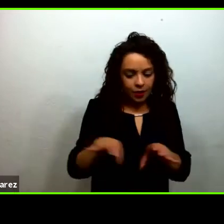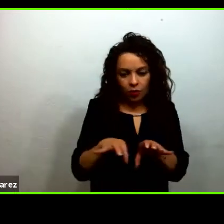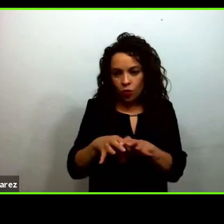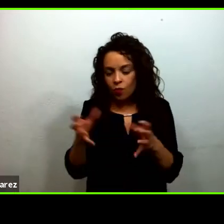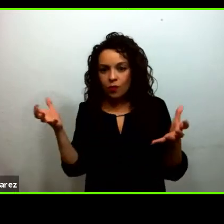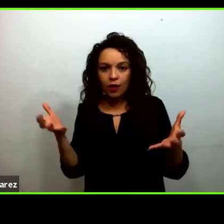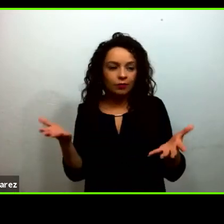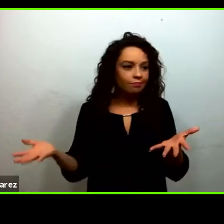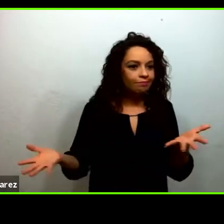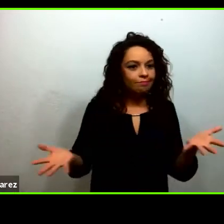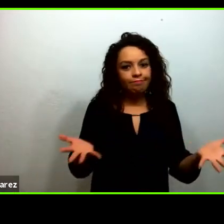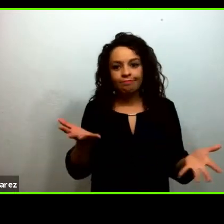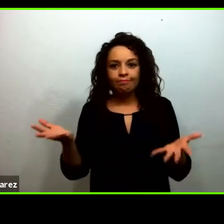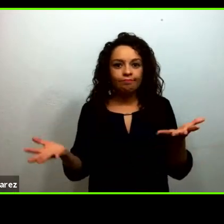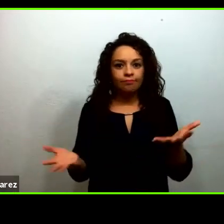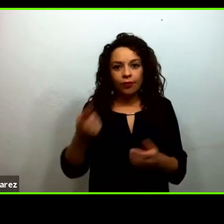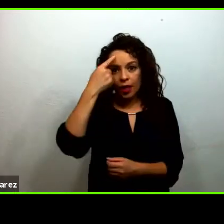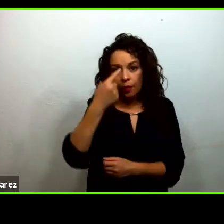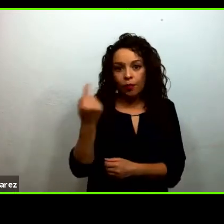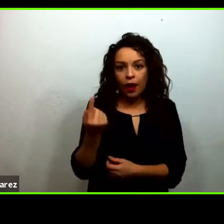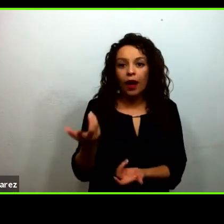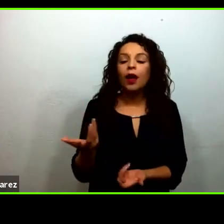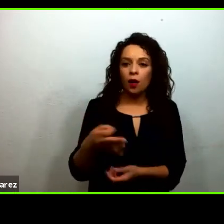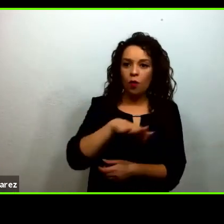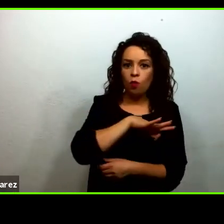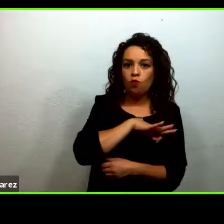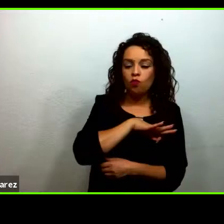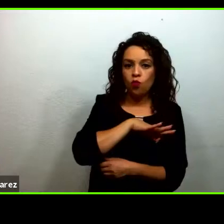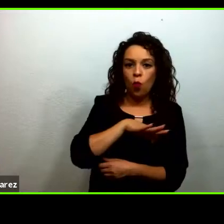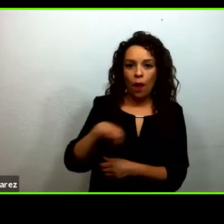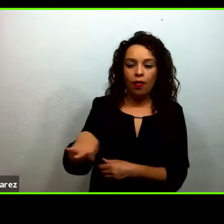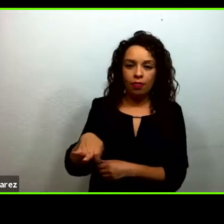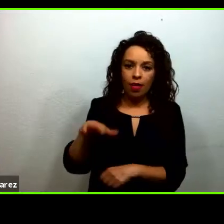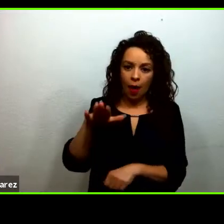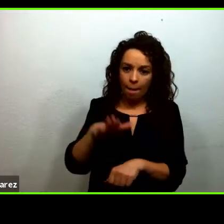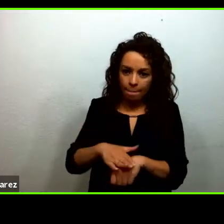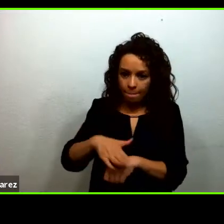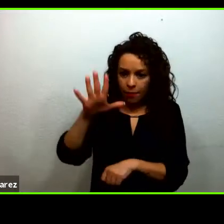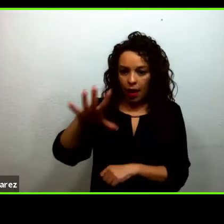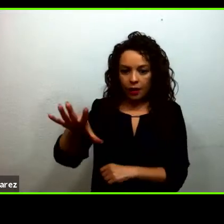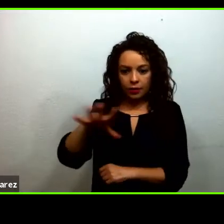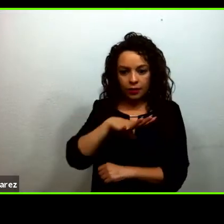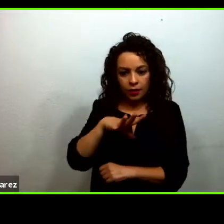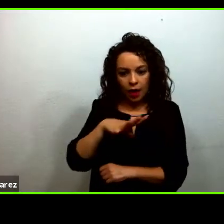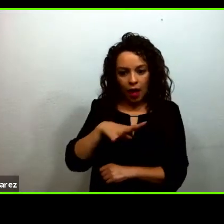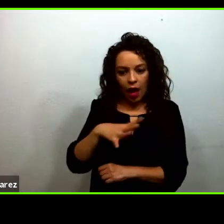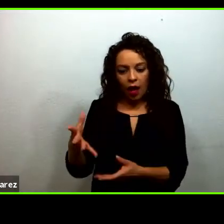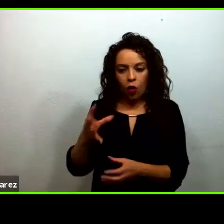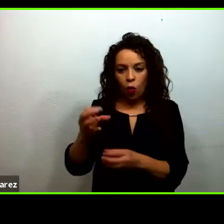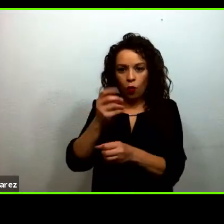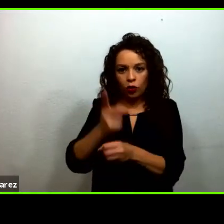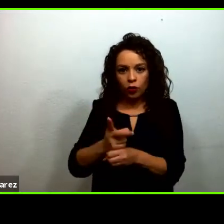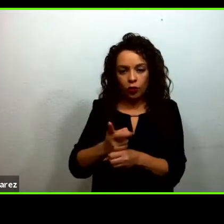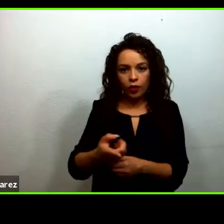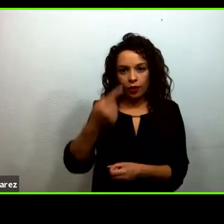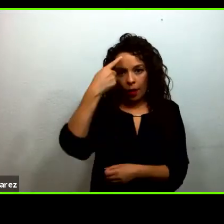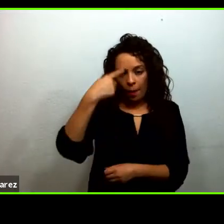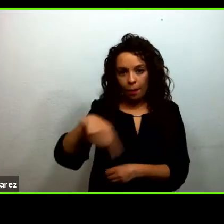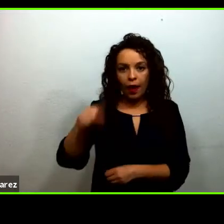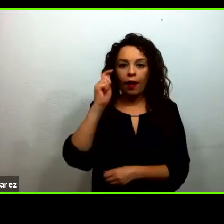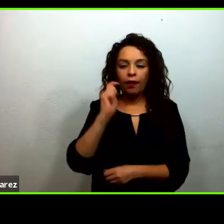incrementar las oportunidades las posibilidades las opciones